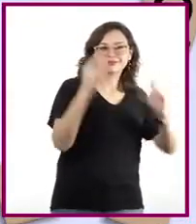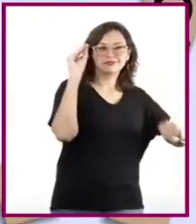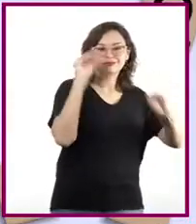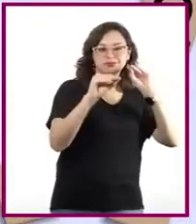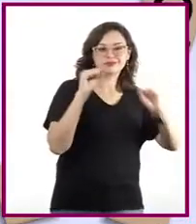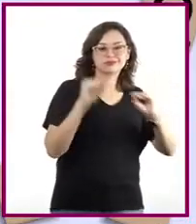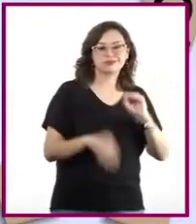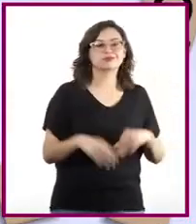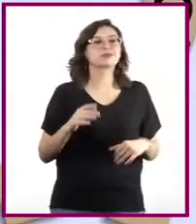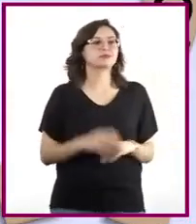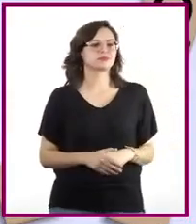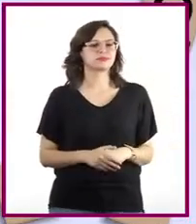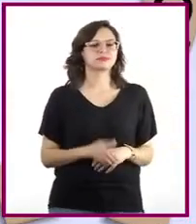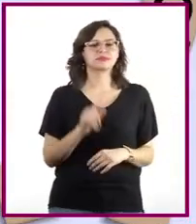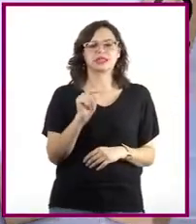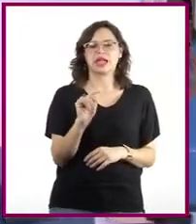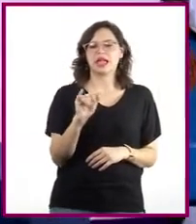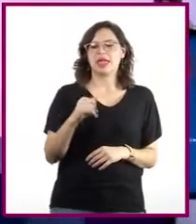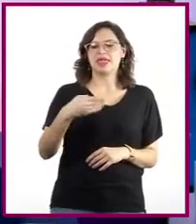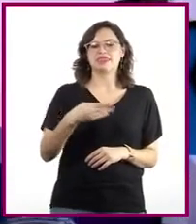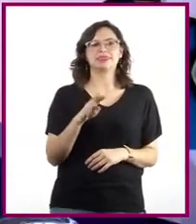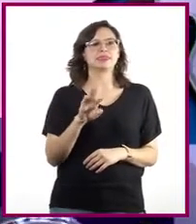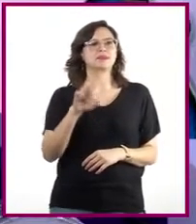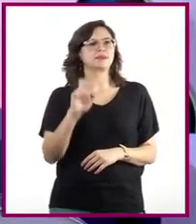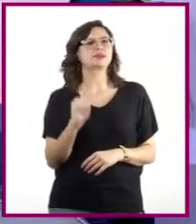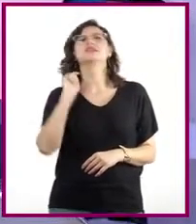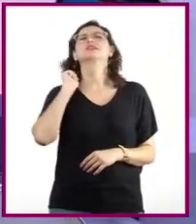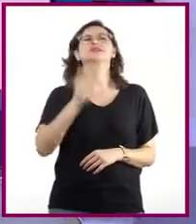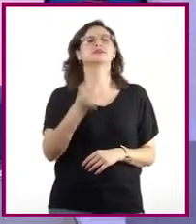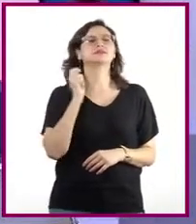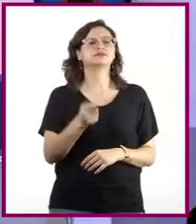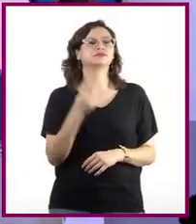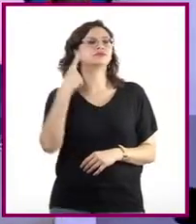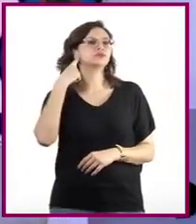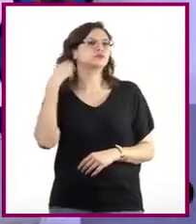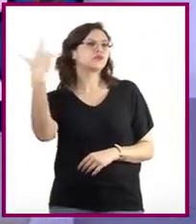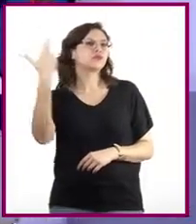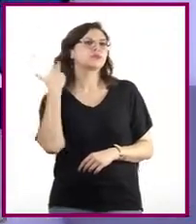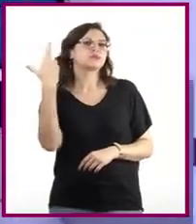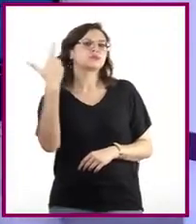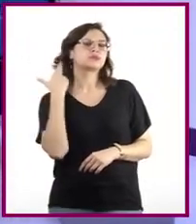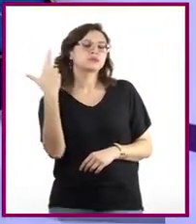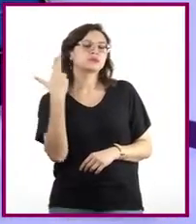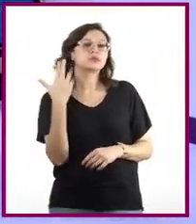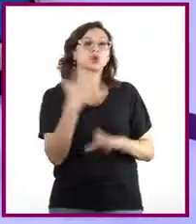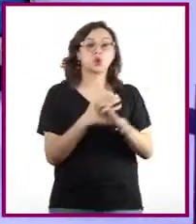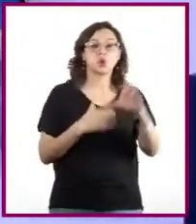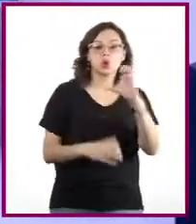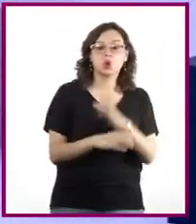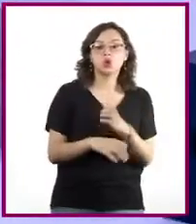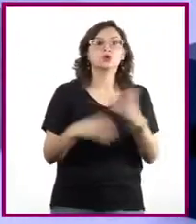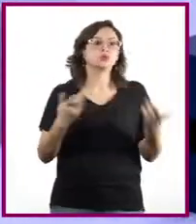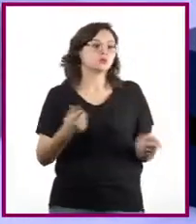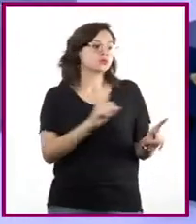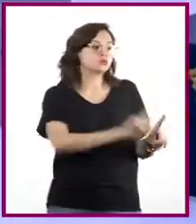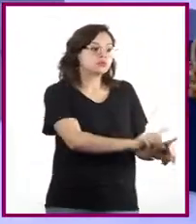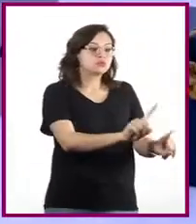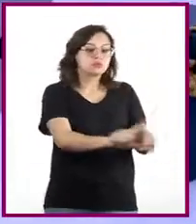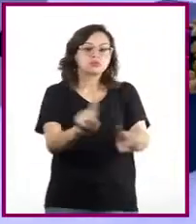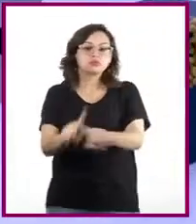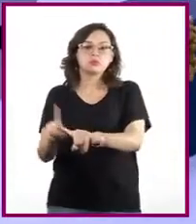El timbre es el color o característica específica de un sonido por el tipo de objeto o instrumento que lo produce.